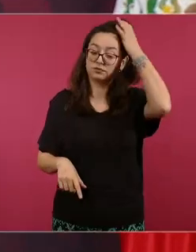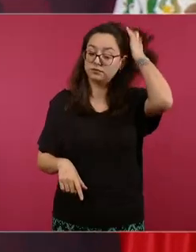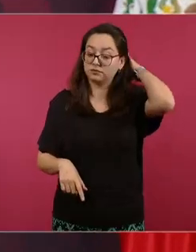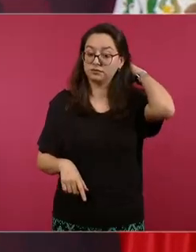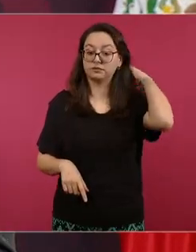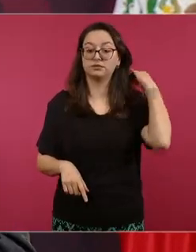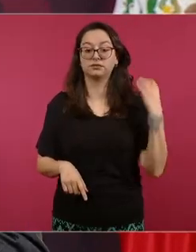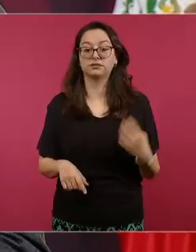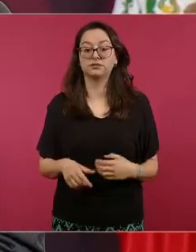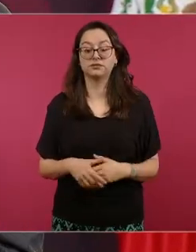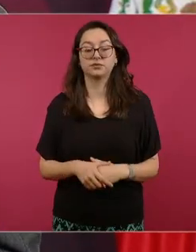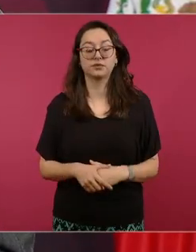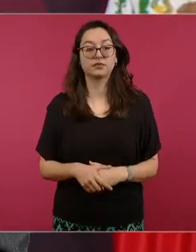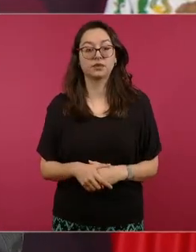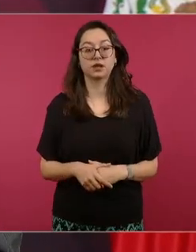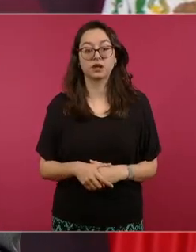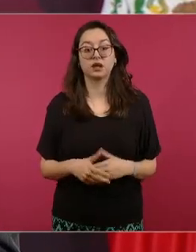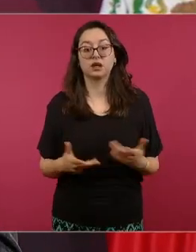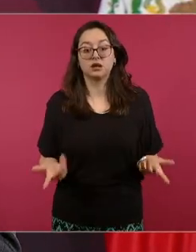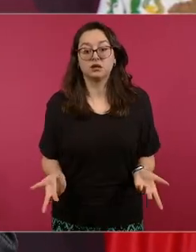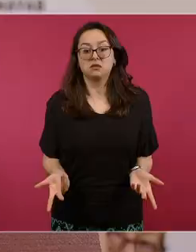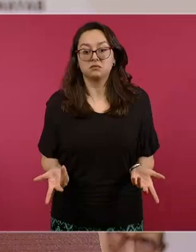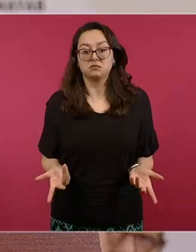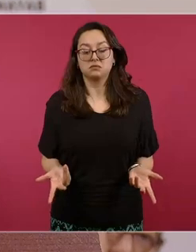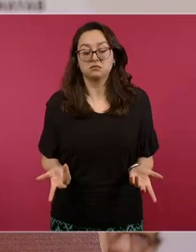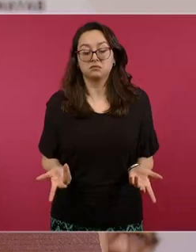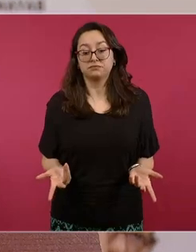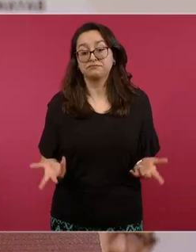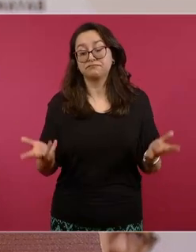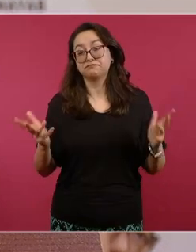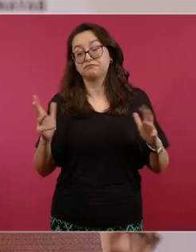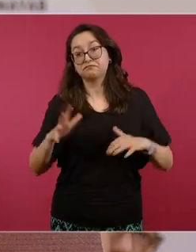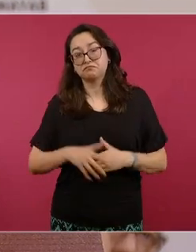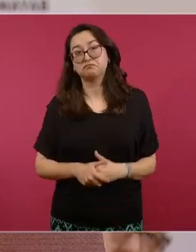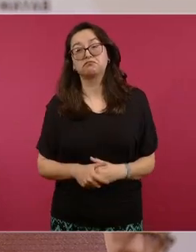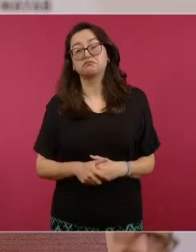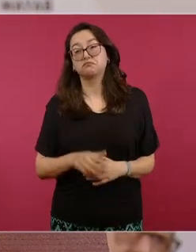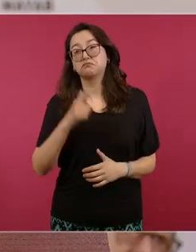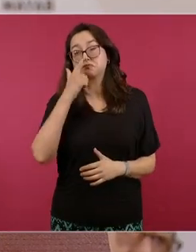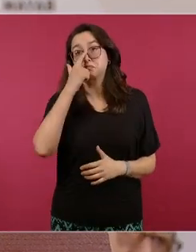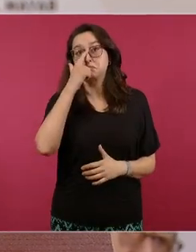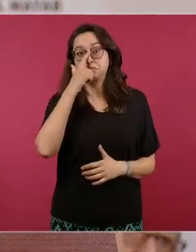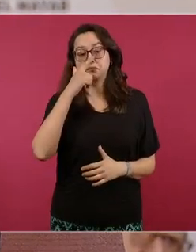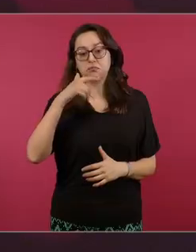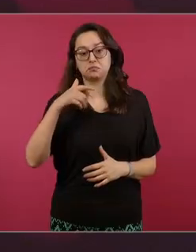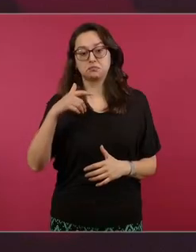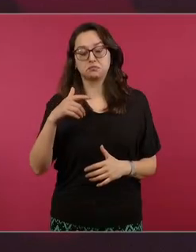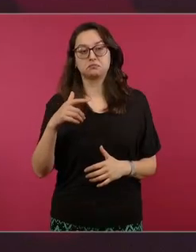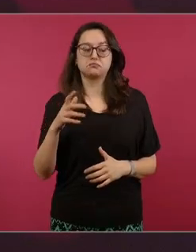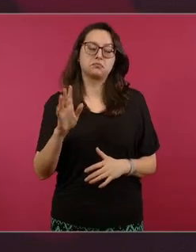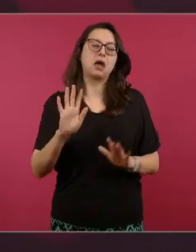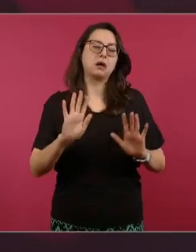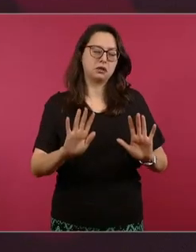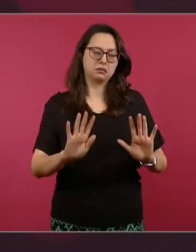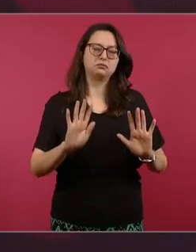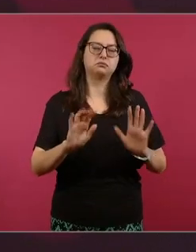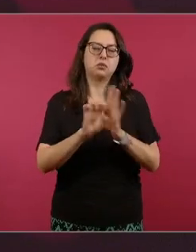aceptar sin conceder de que no resuelvan